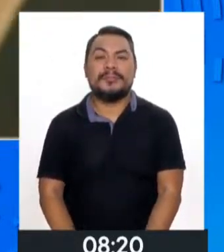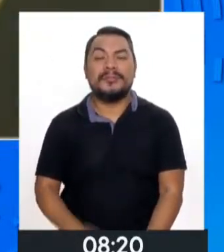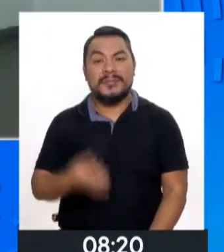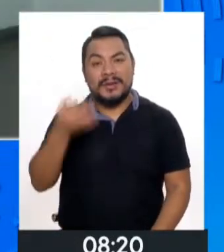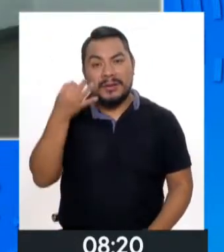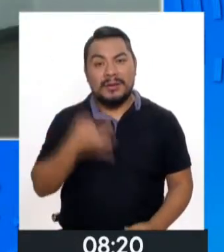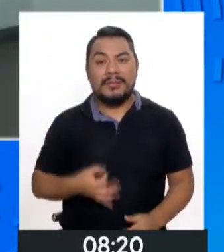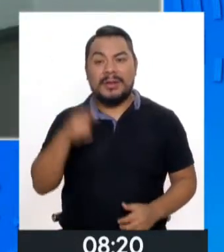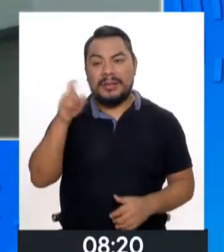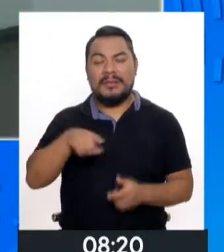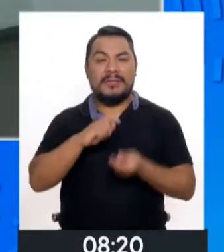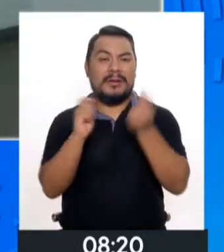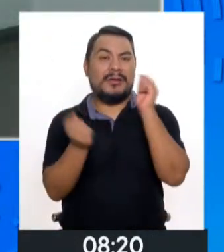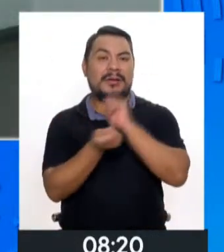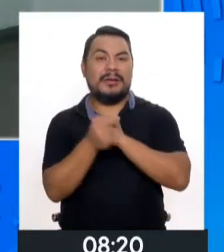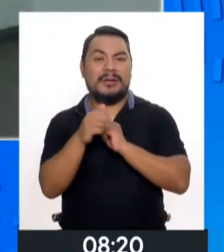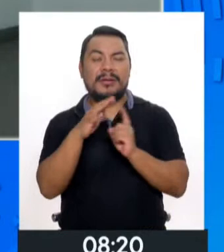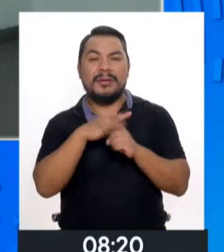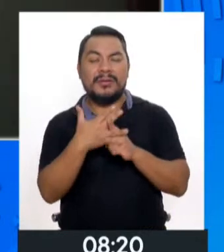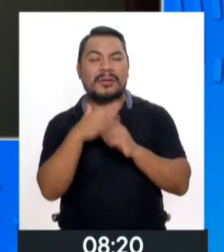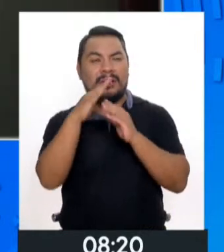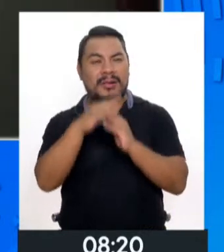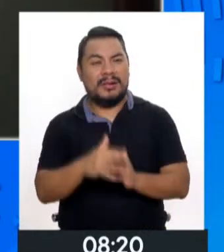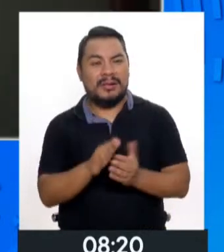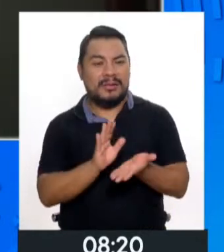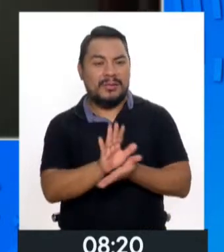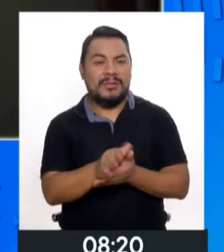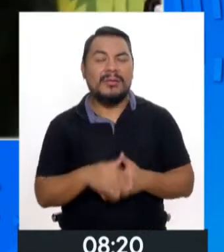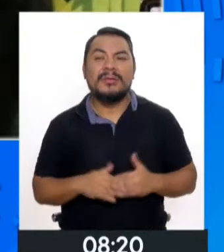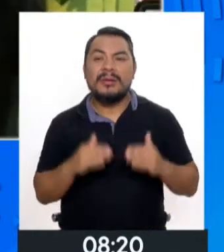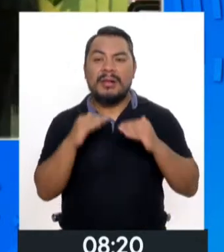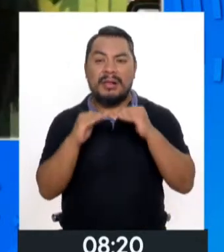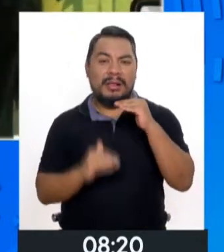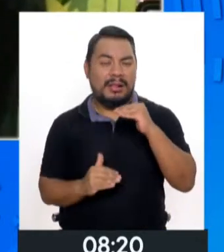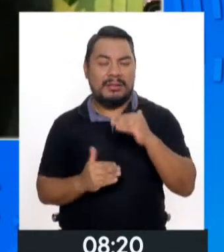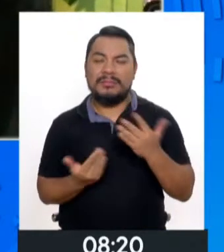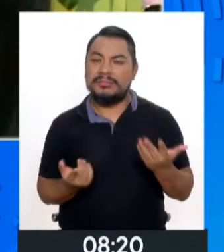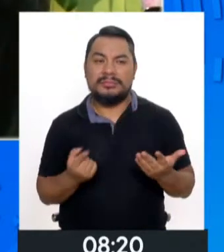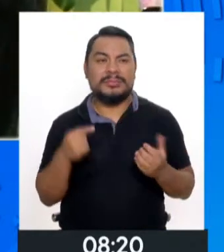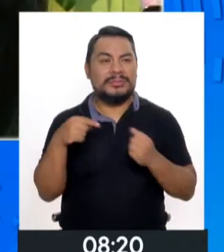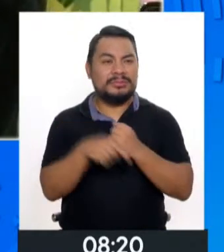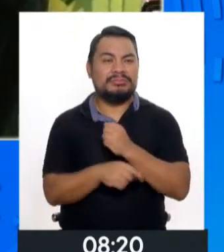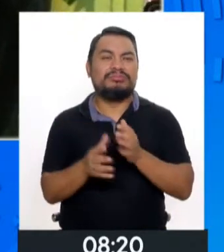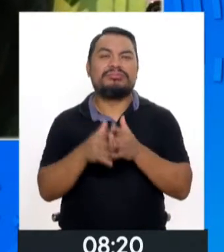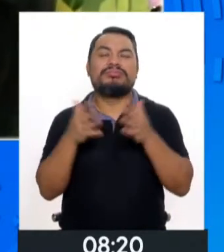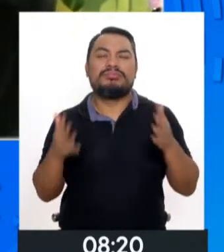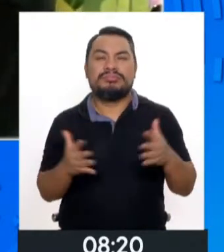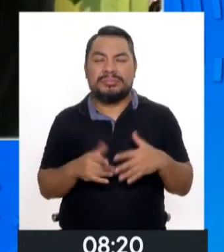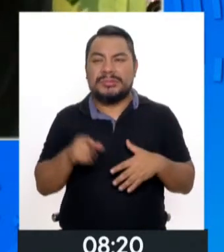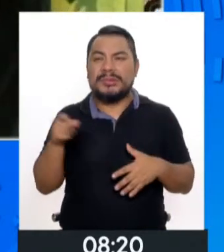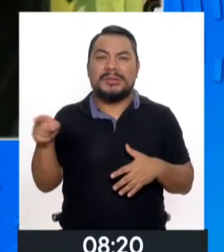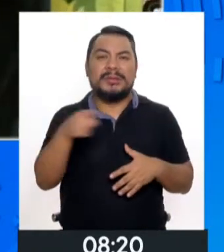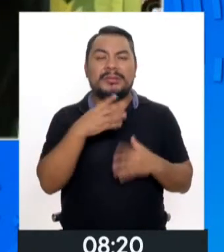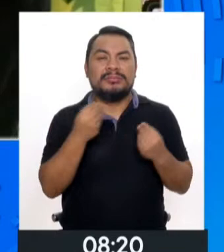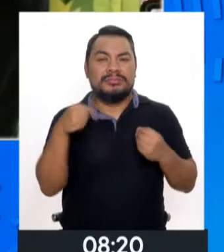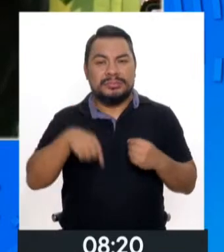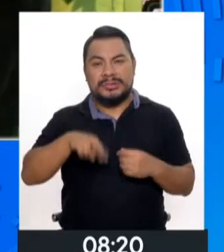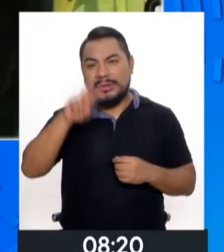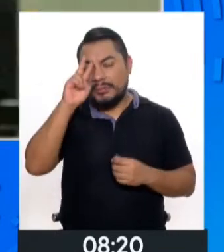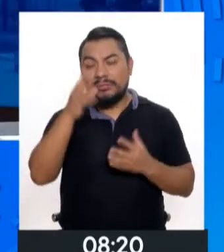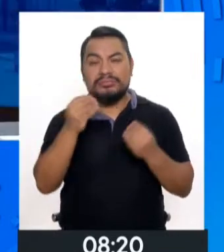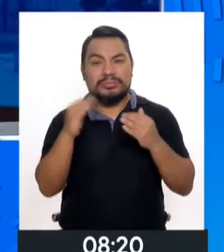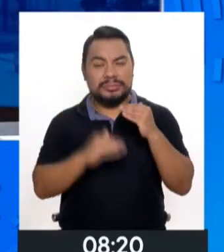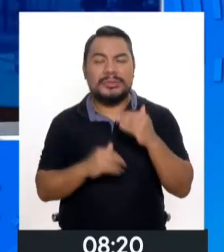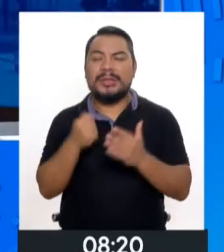cambiar esa situación de discriminación, de desigualdad profunda, arraigada, que está asentada en nuestro país